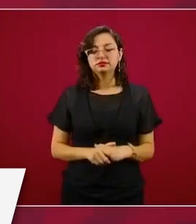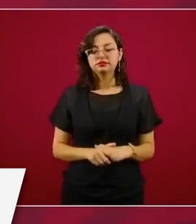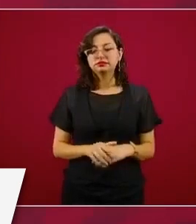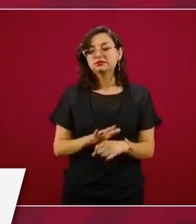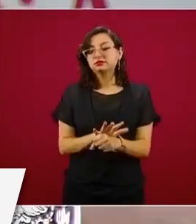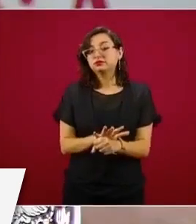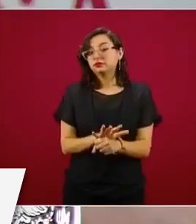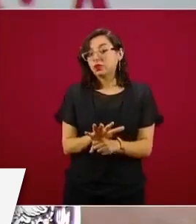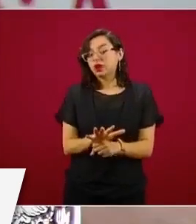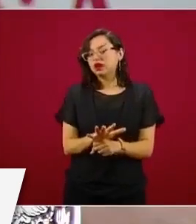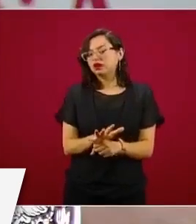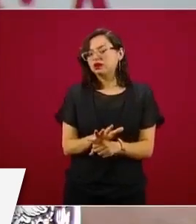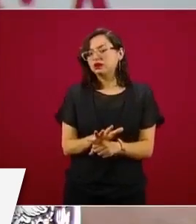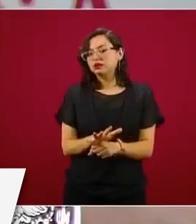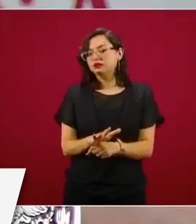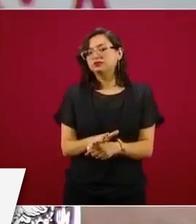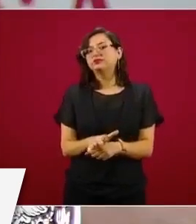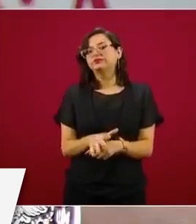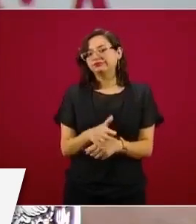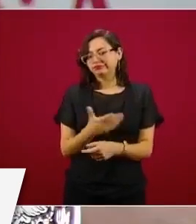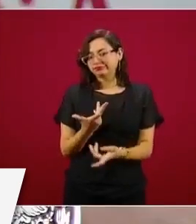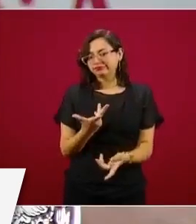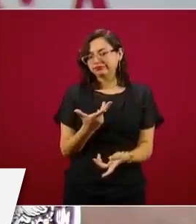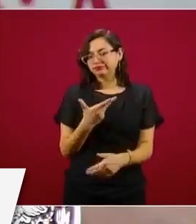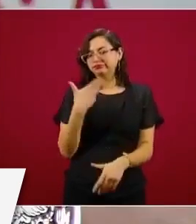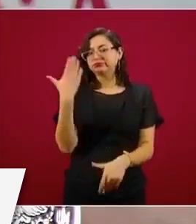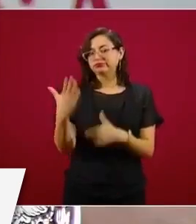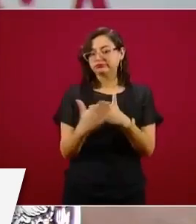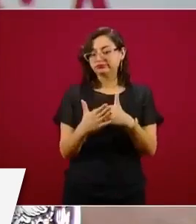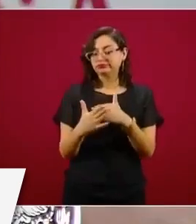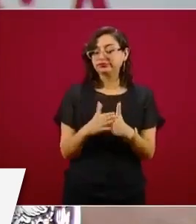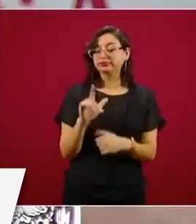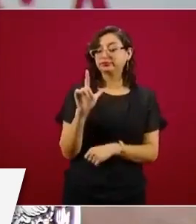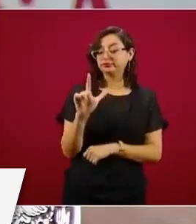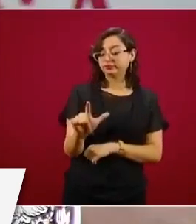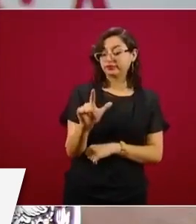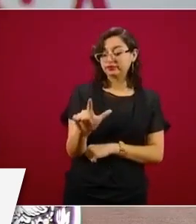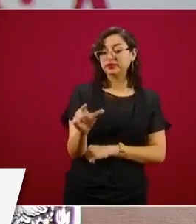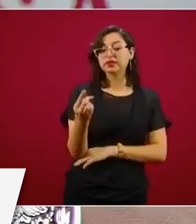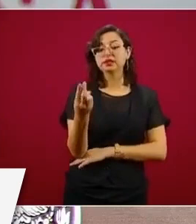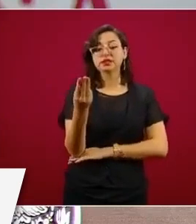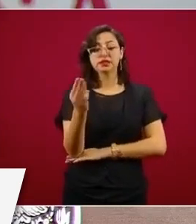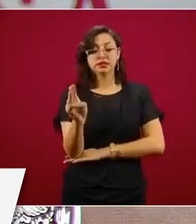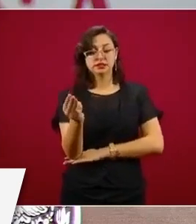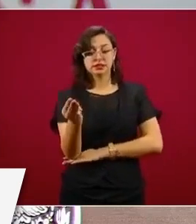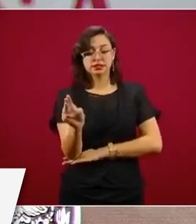a partir del día 17 de mayo,